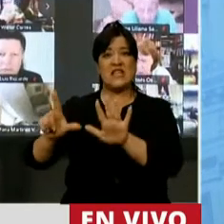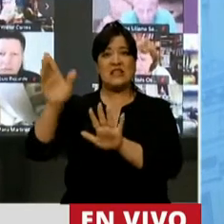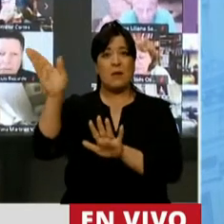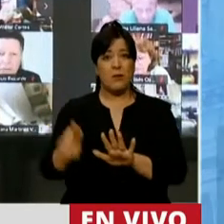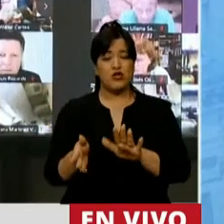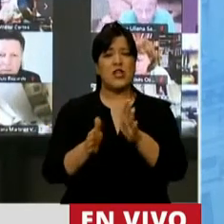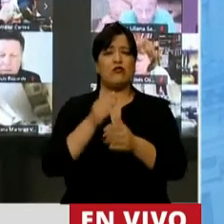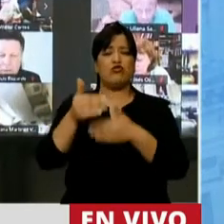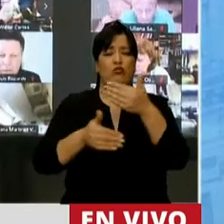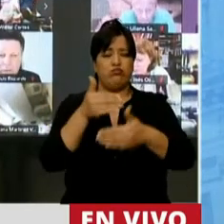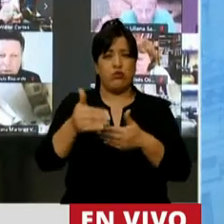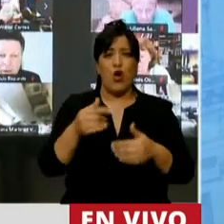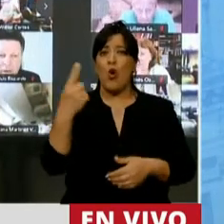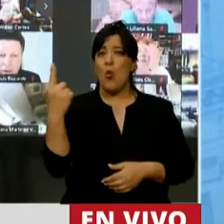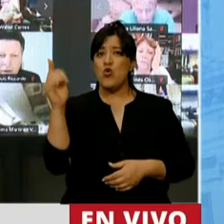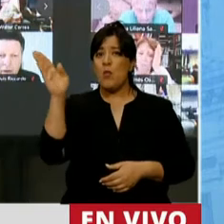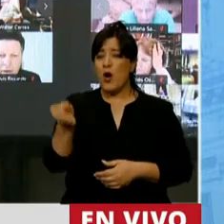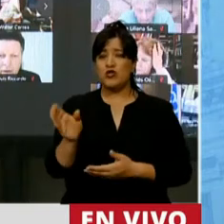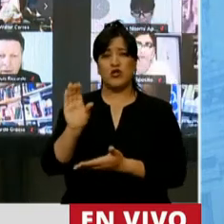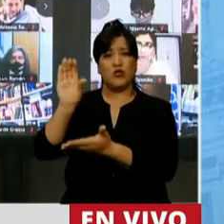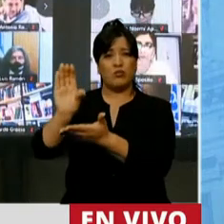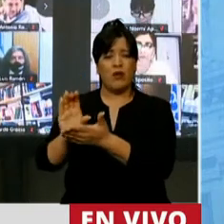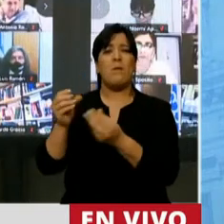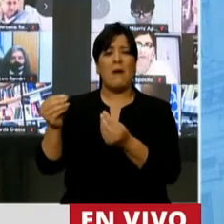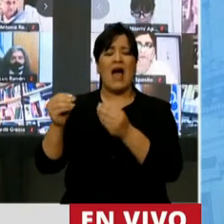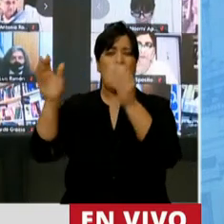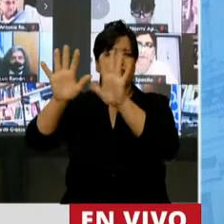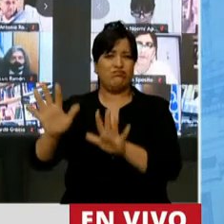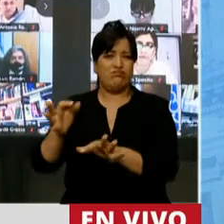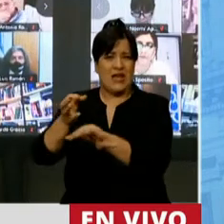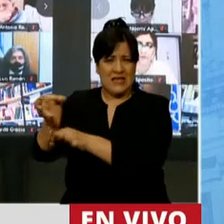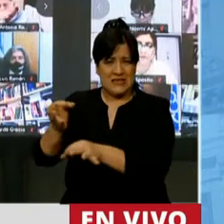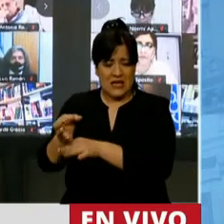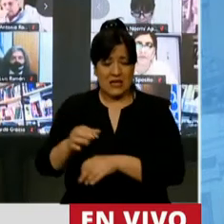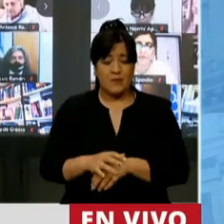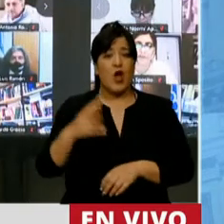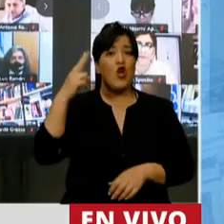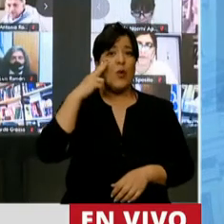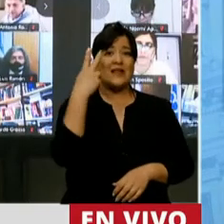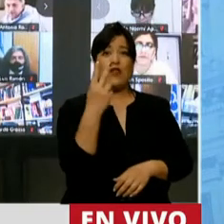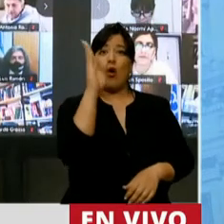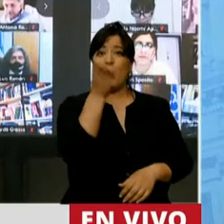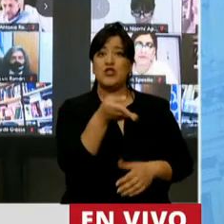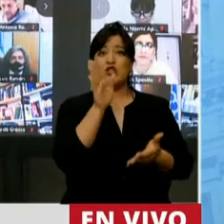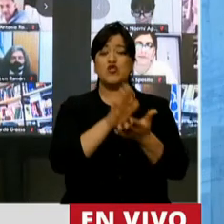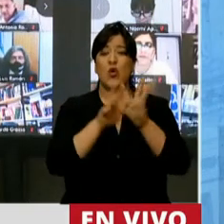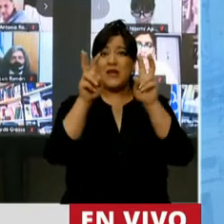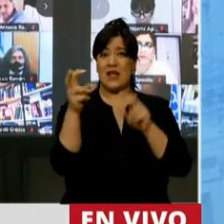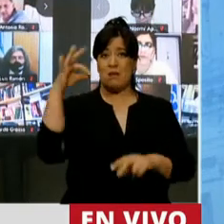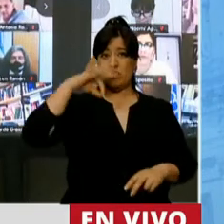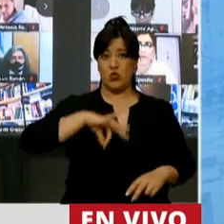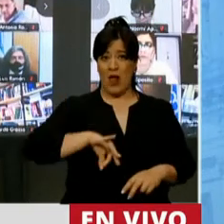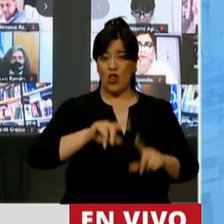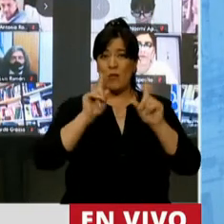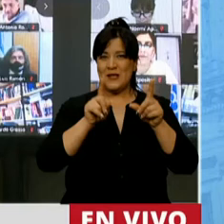funcionamiento y un 1% destinado a adiestramiento. El 92% referido a sueldos, que es lo que se